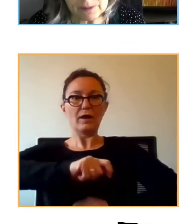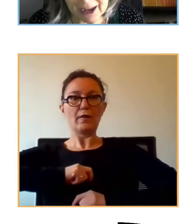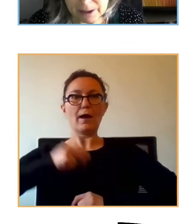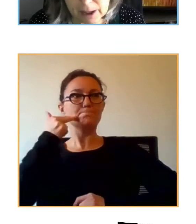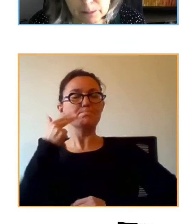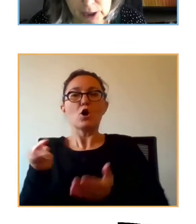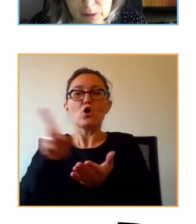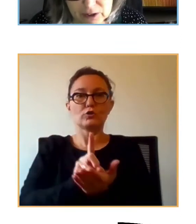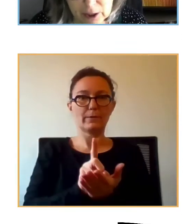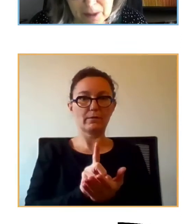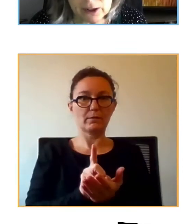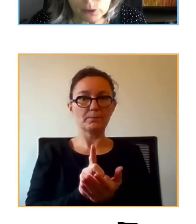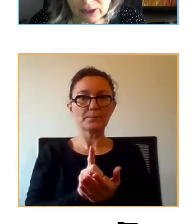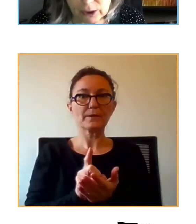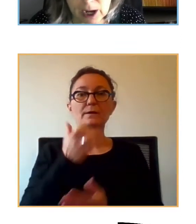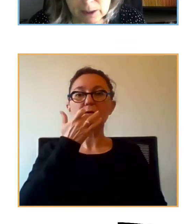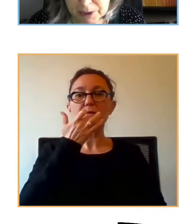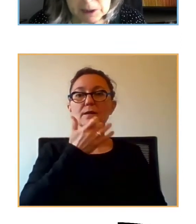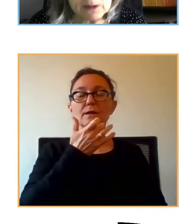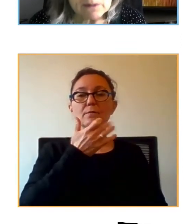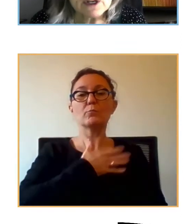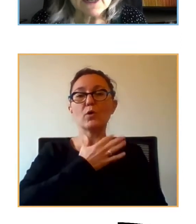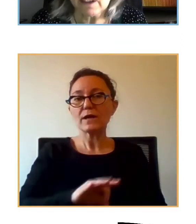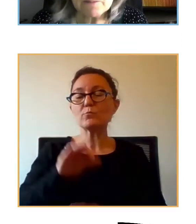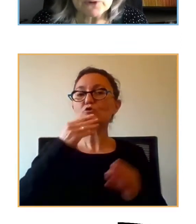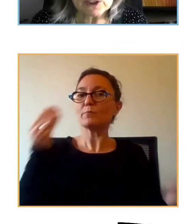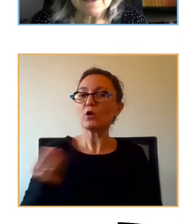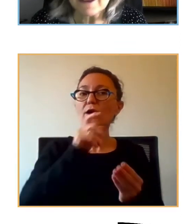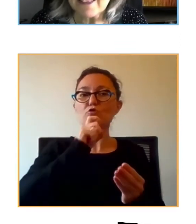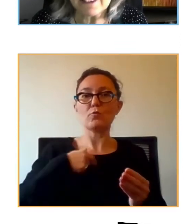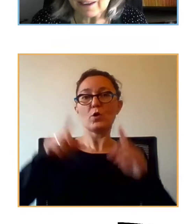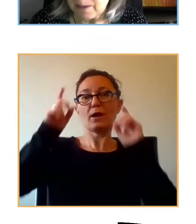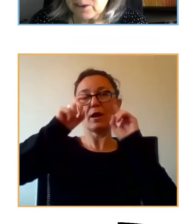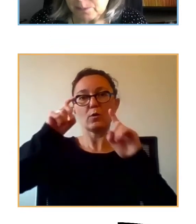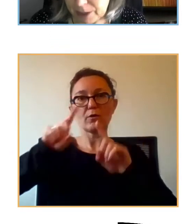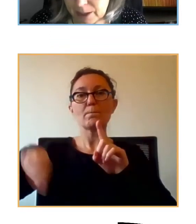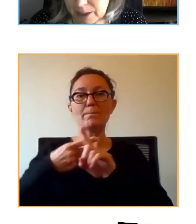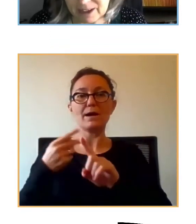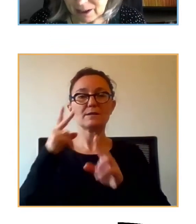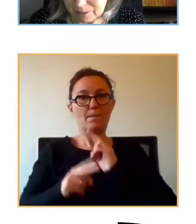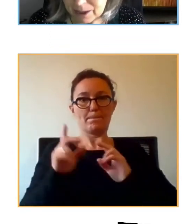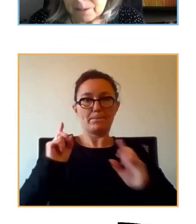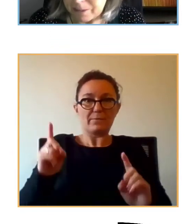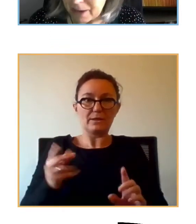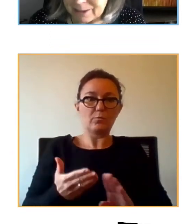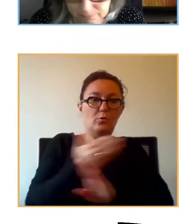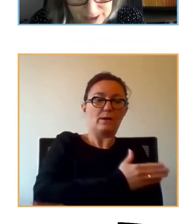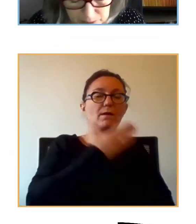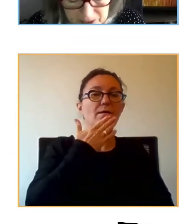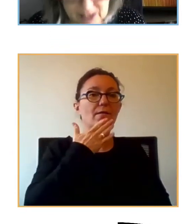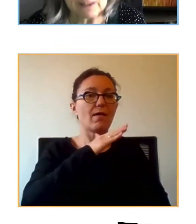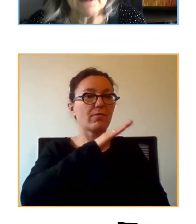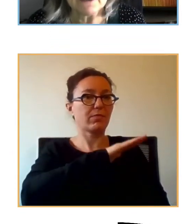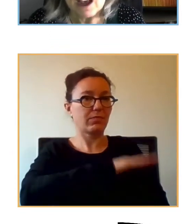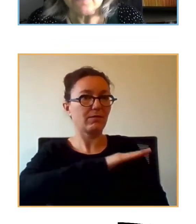esto a nivel podríamos decir más educacional y preventivo sería importante ya desde etapas previas de la vida las